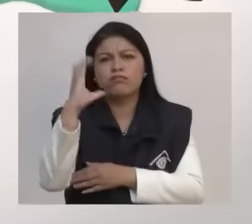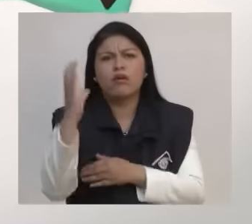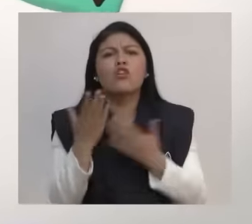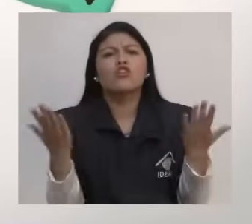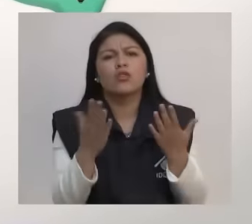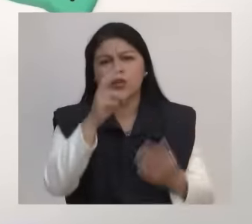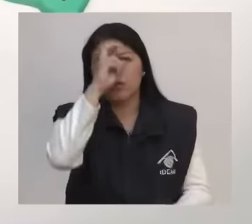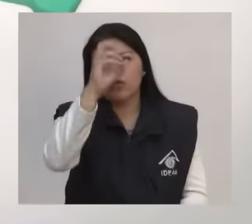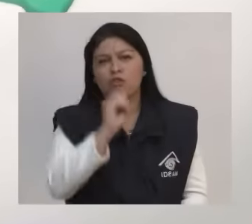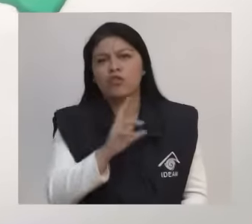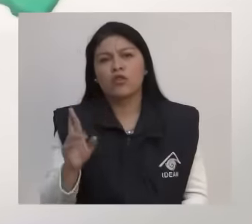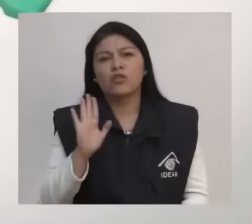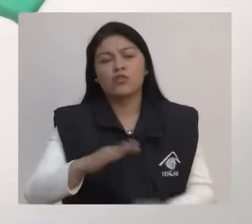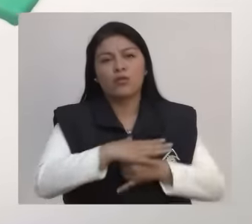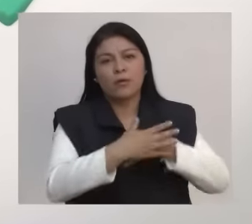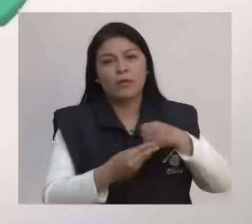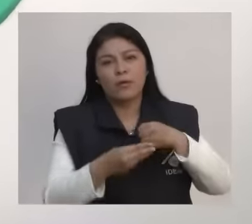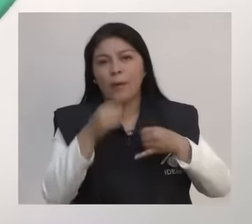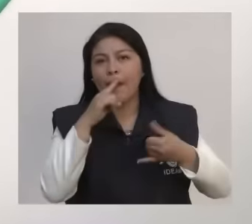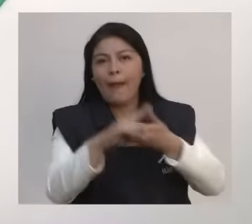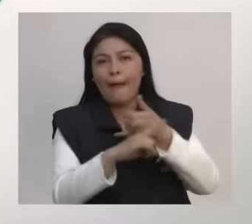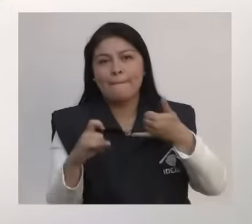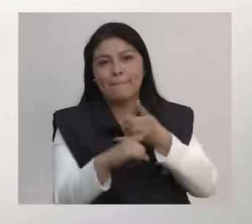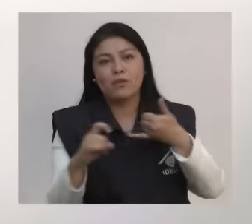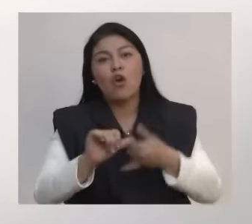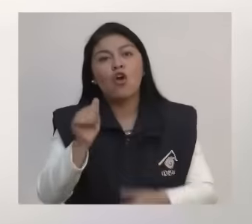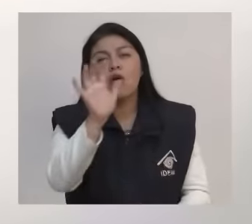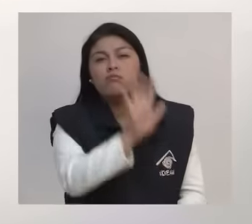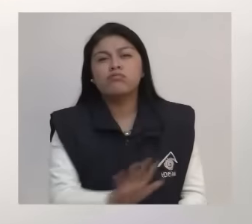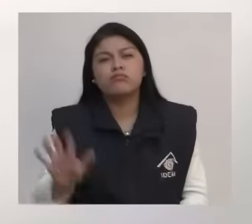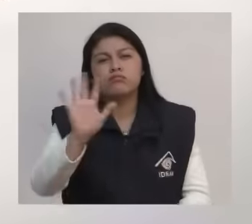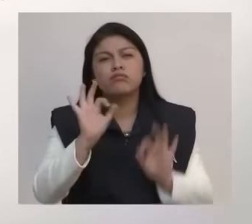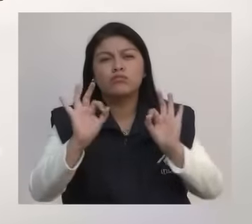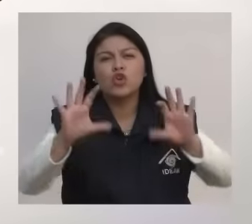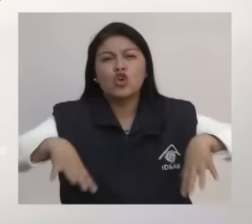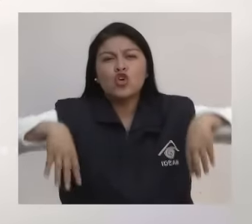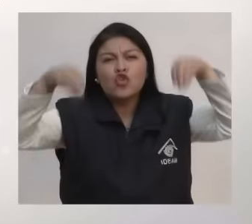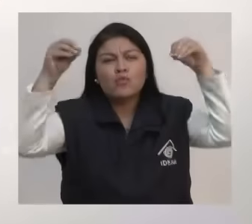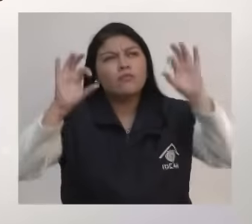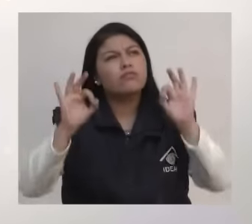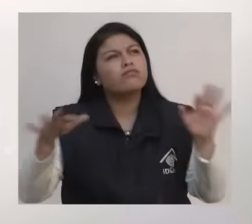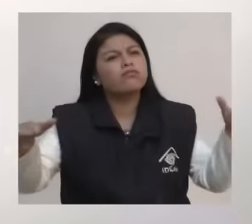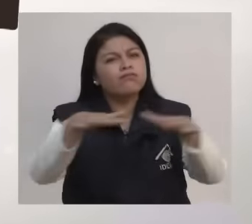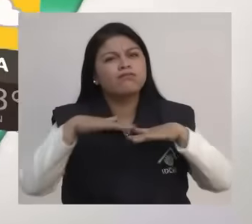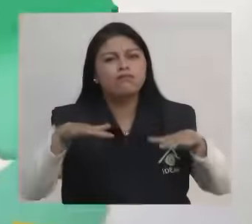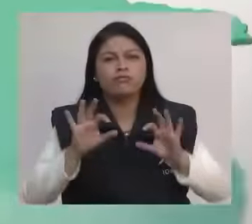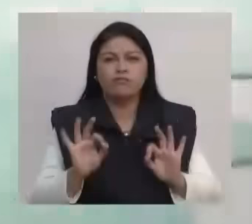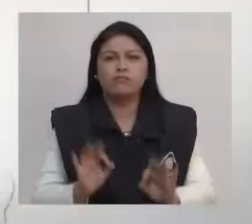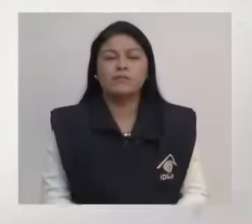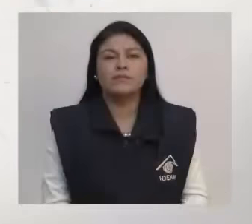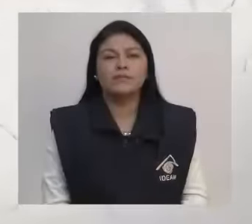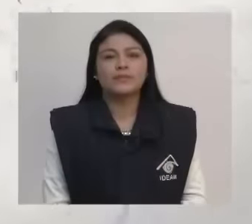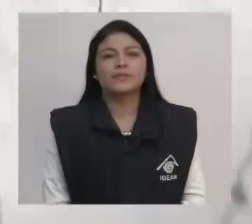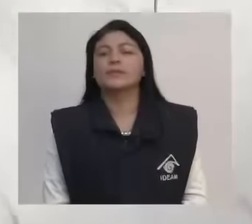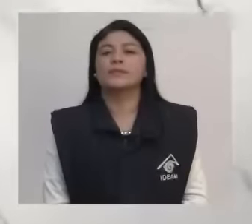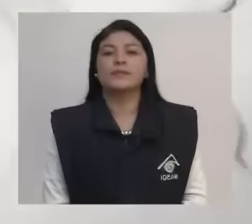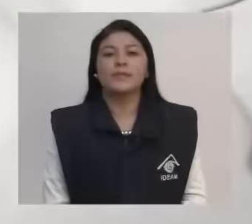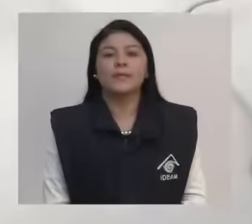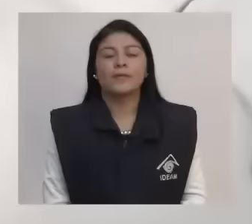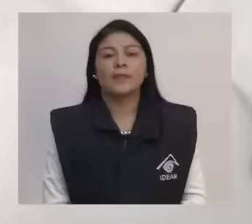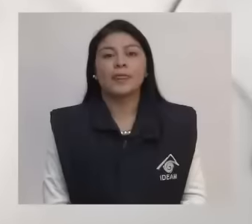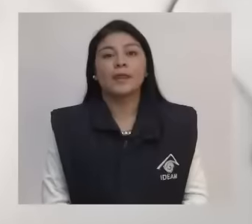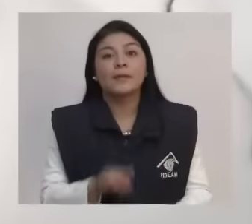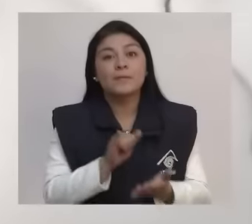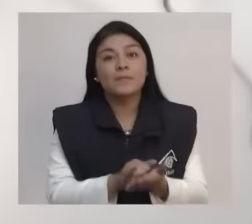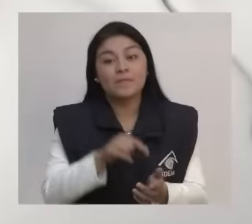departamento del Guainía y en Amazonas El resto de la región se mantiene con condiciones de tiempo seco Música La ciudad